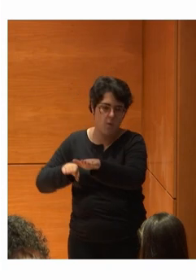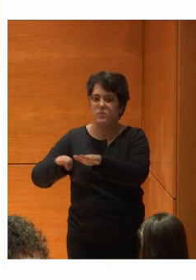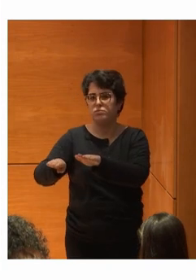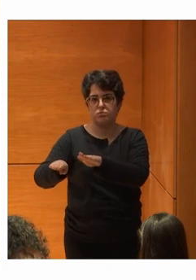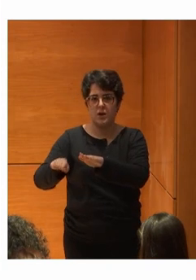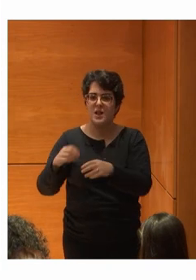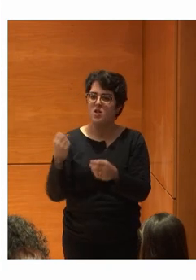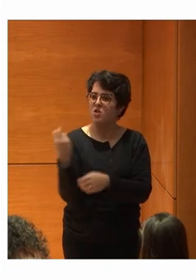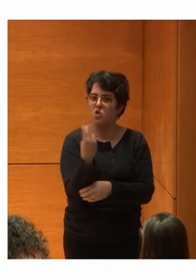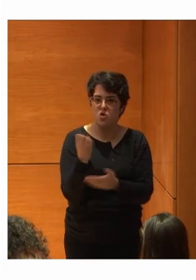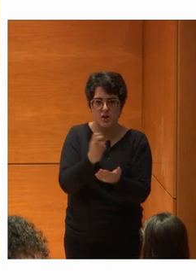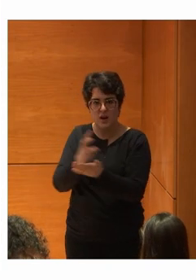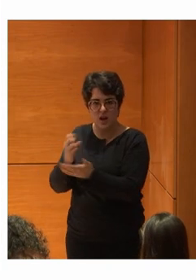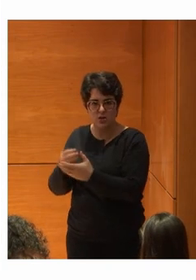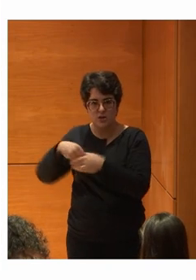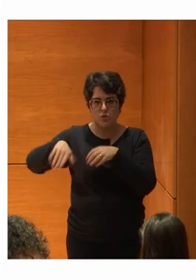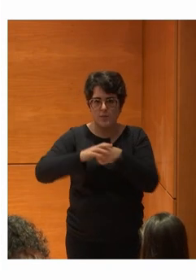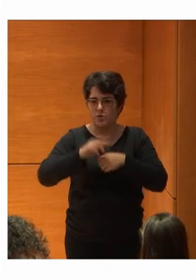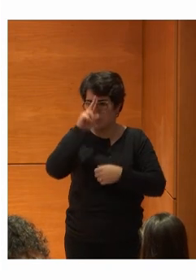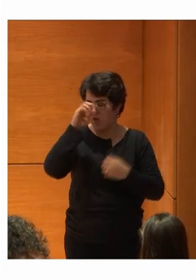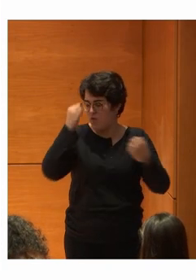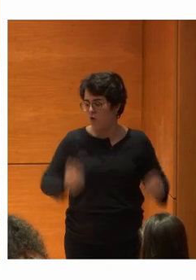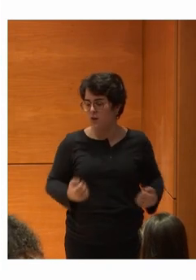retos Preocupan en nuestro ámbito